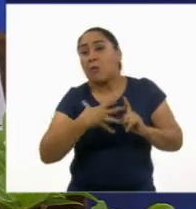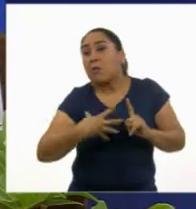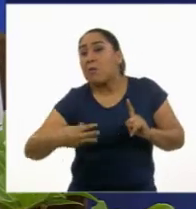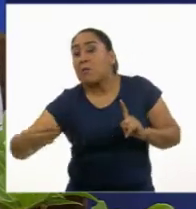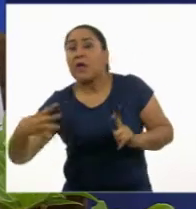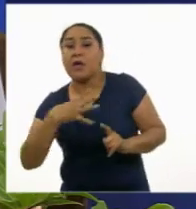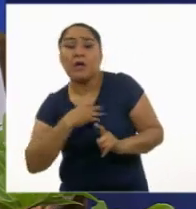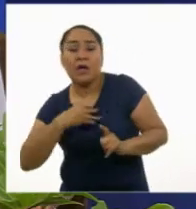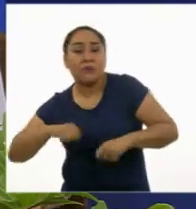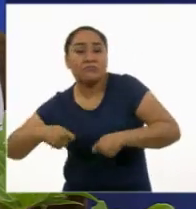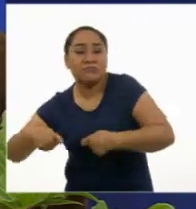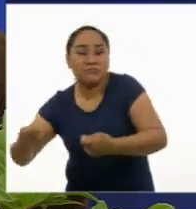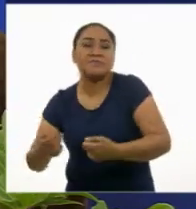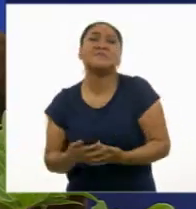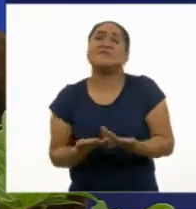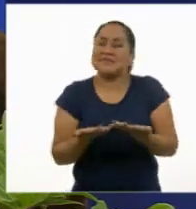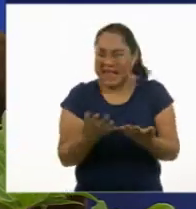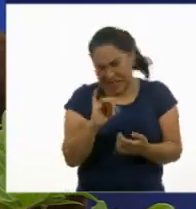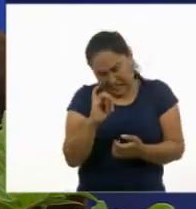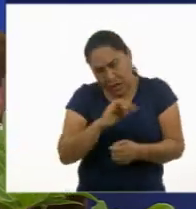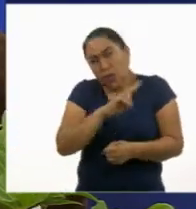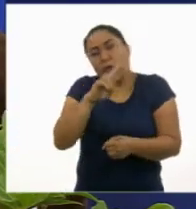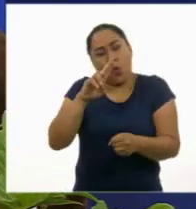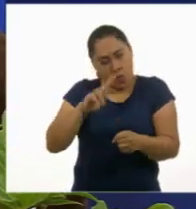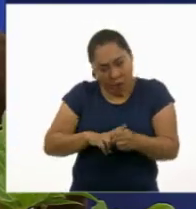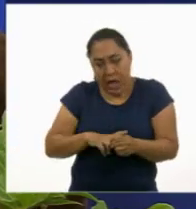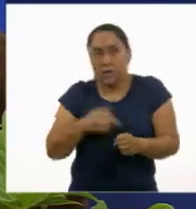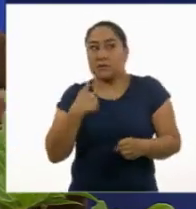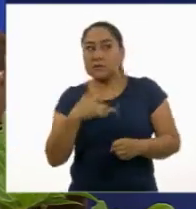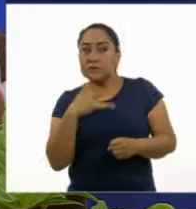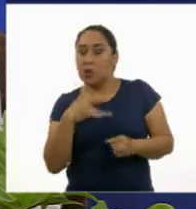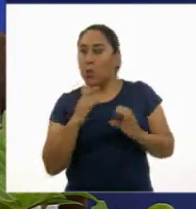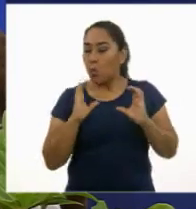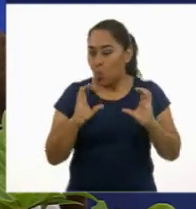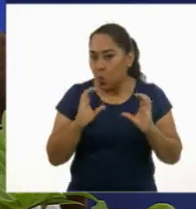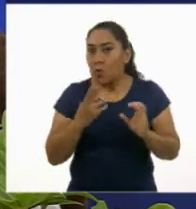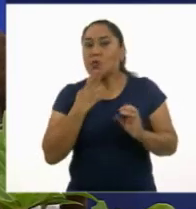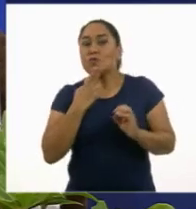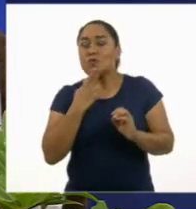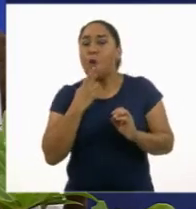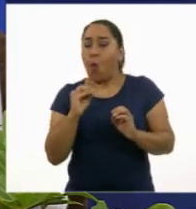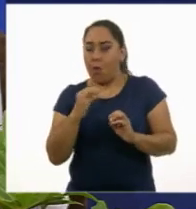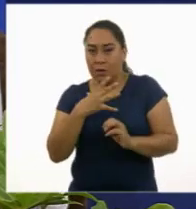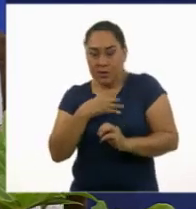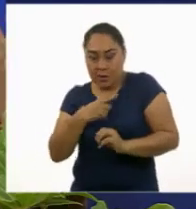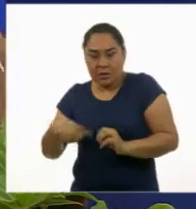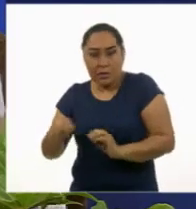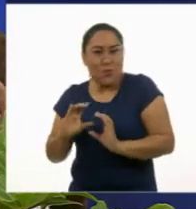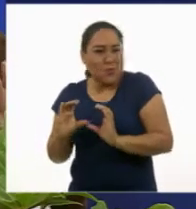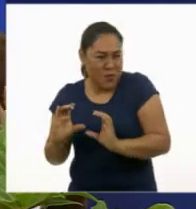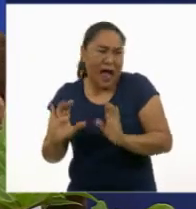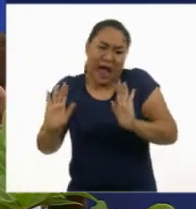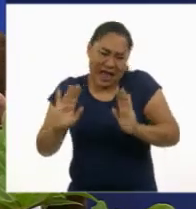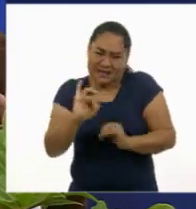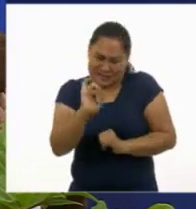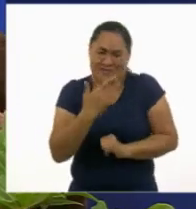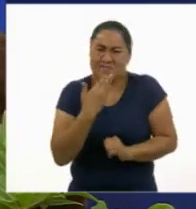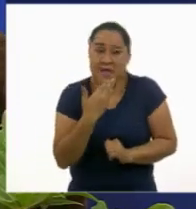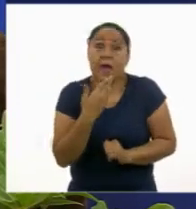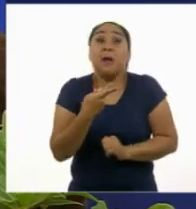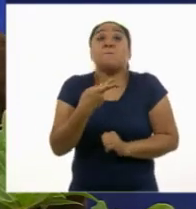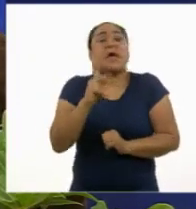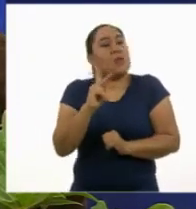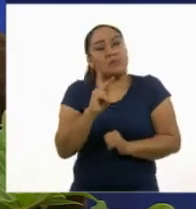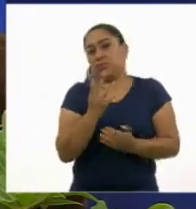normal el instinto de querer protegernos a nosotros, a los que queremos. Lo que no es normal es,